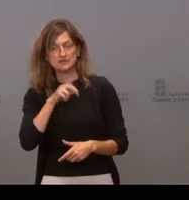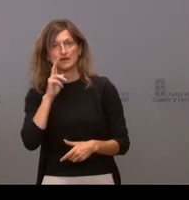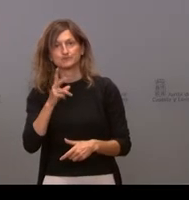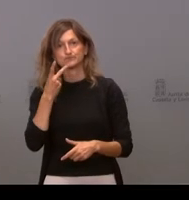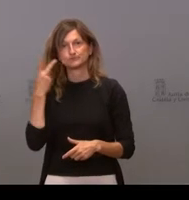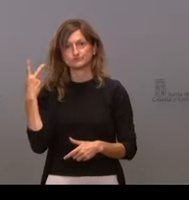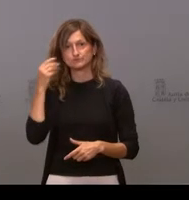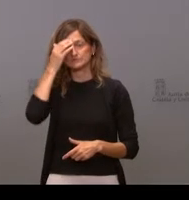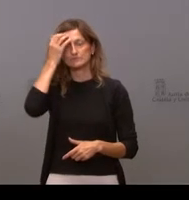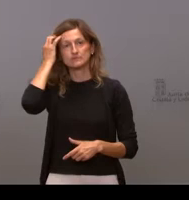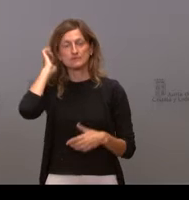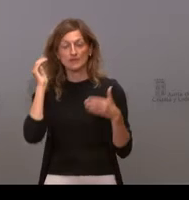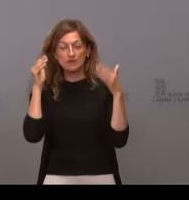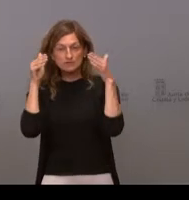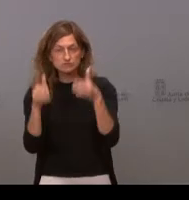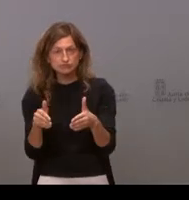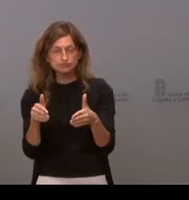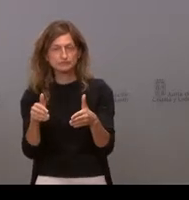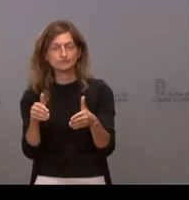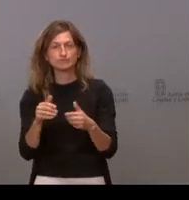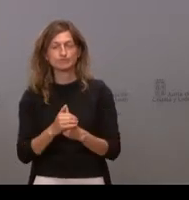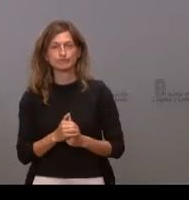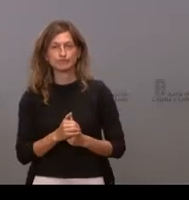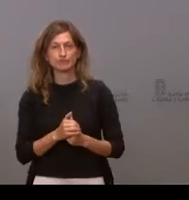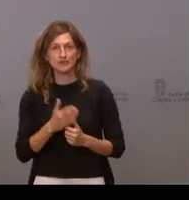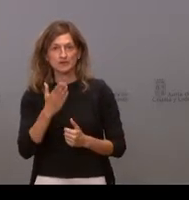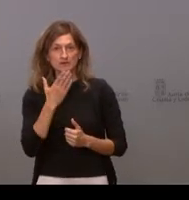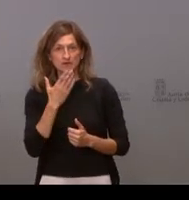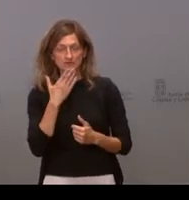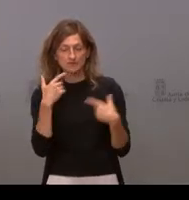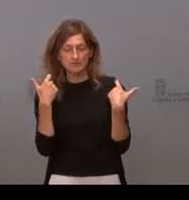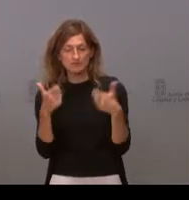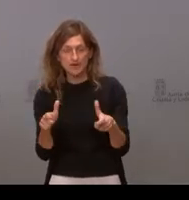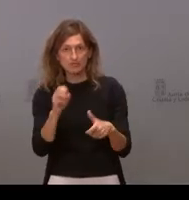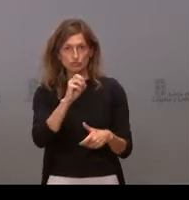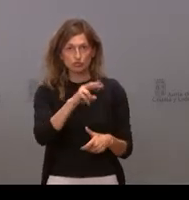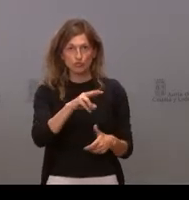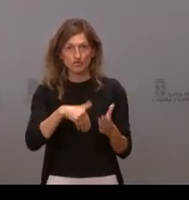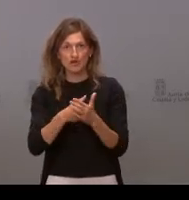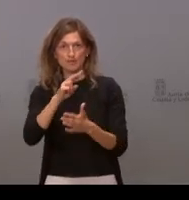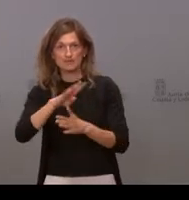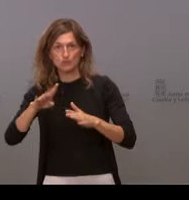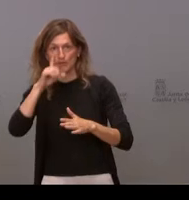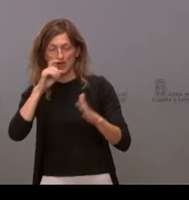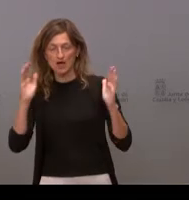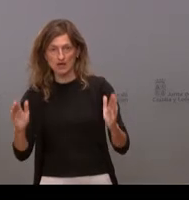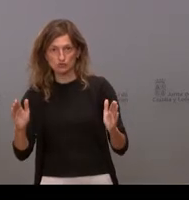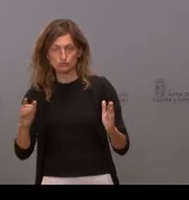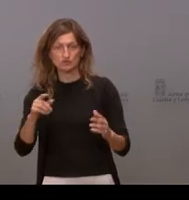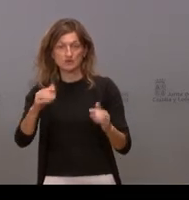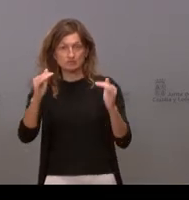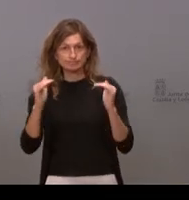concentrando la incidencia en los bloques etarios entre los 12 y los 29 años, seguidos